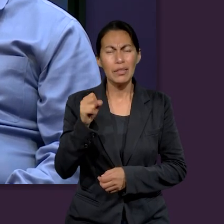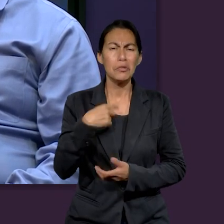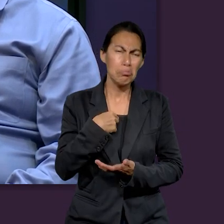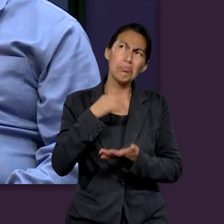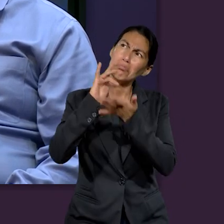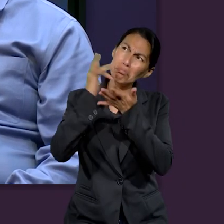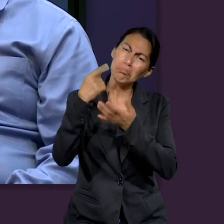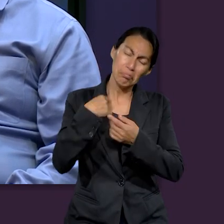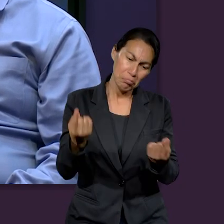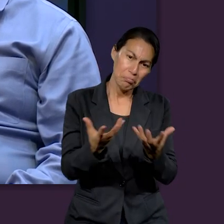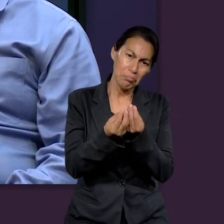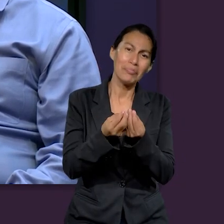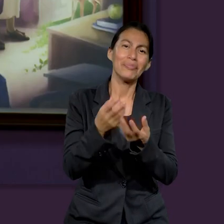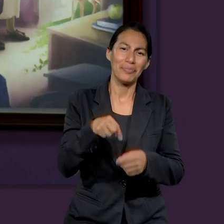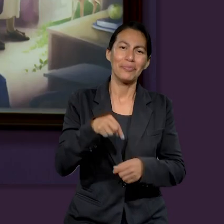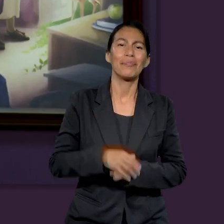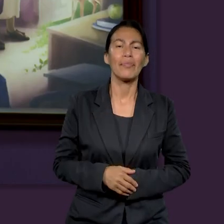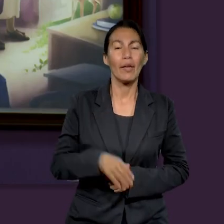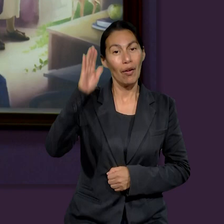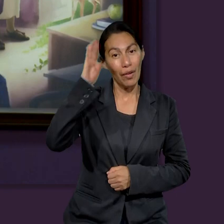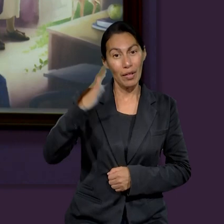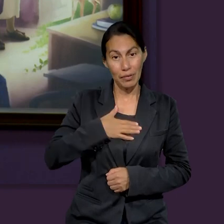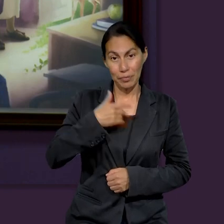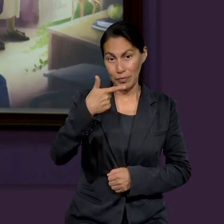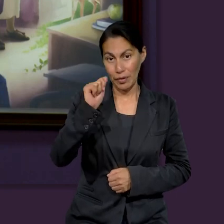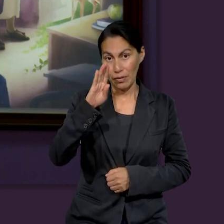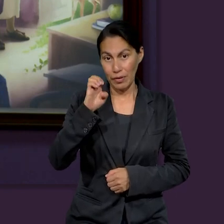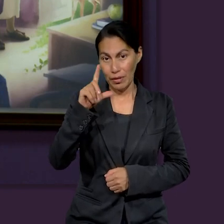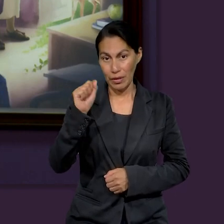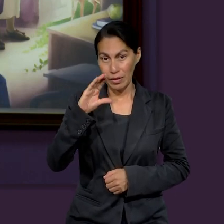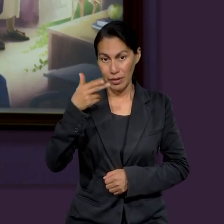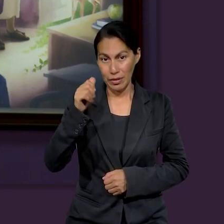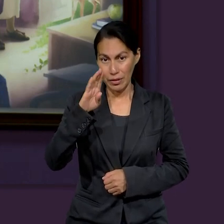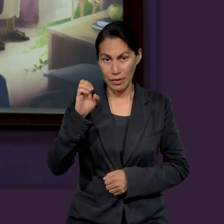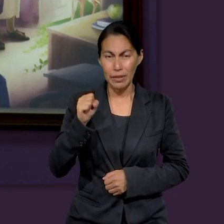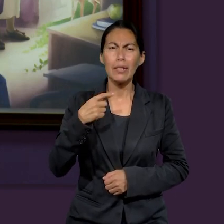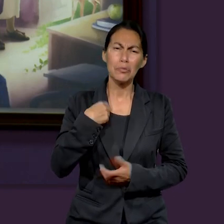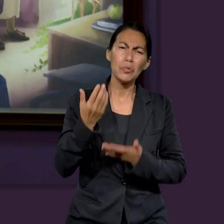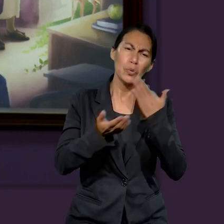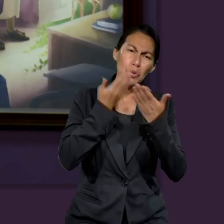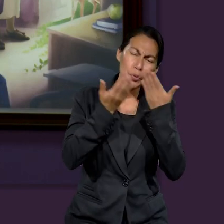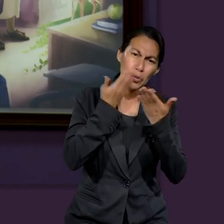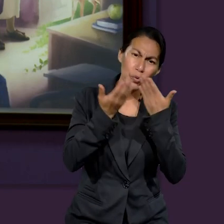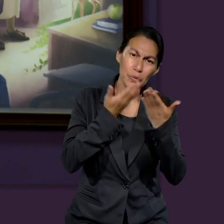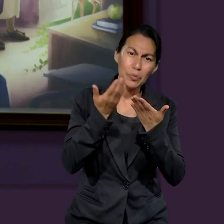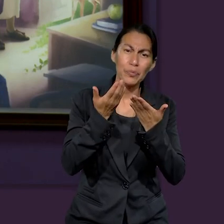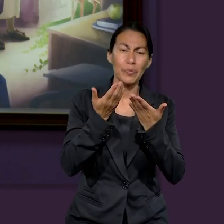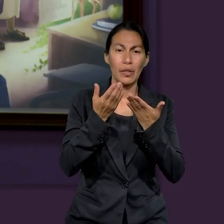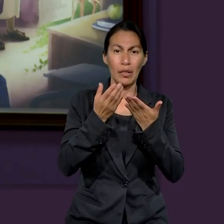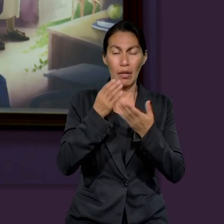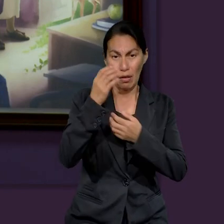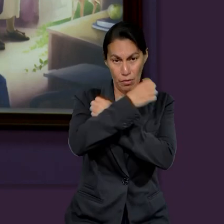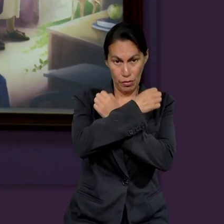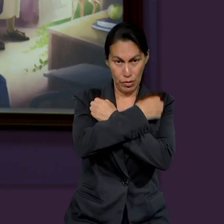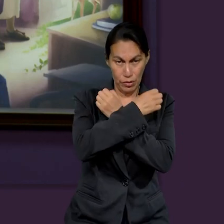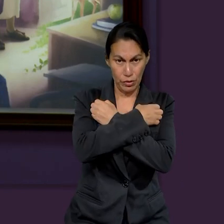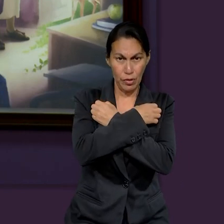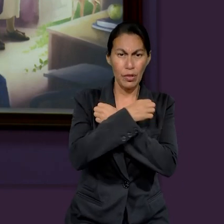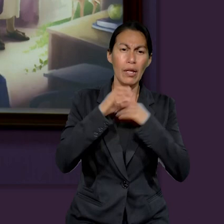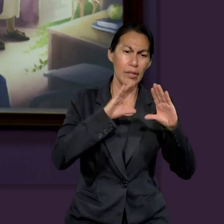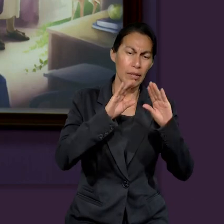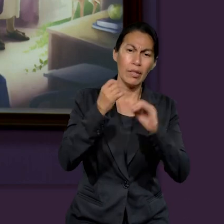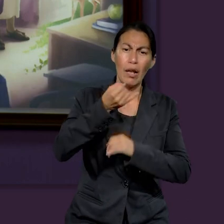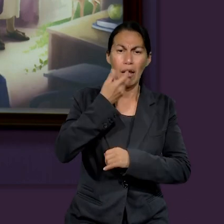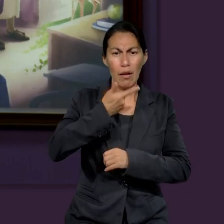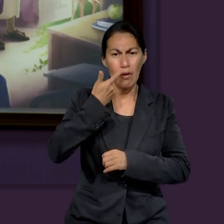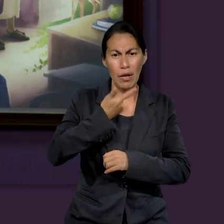agradecido de poder estar aquí. ¿Qué tal? Mi nombre es Gabriela Chávez, originaria del estado de Chiapas y estudio en la Facultad de